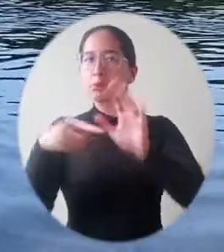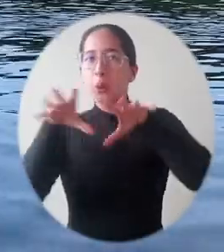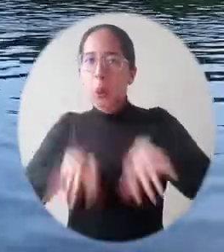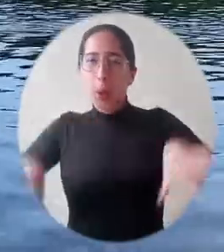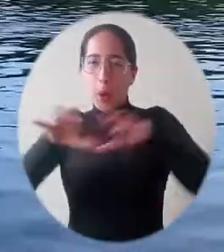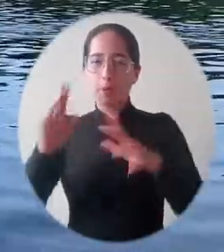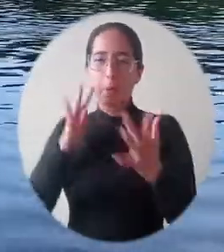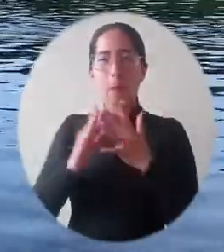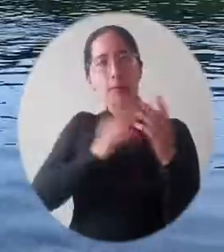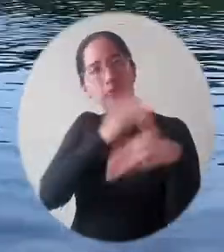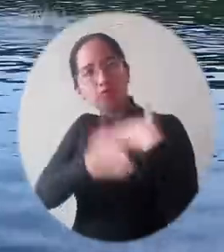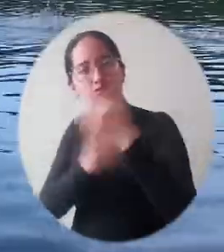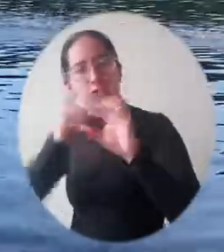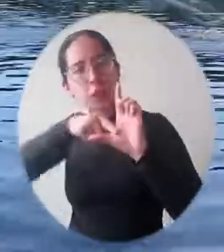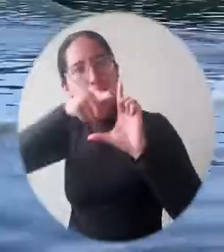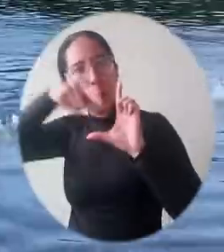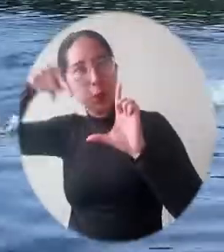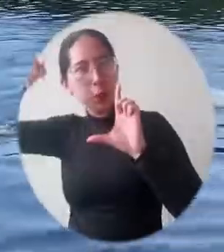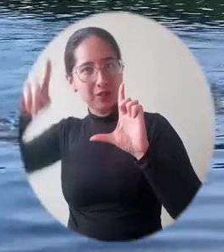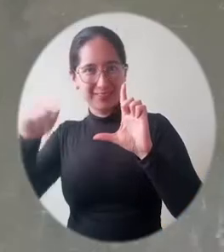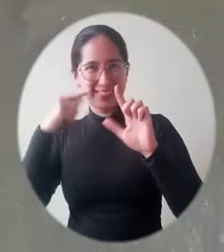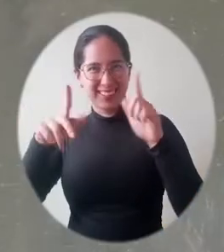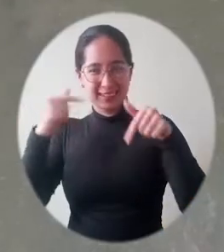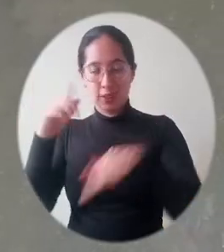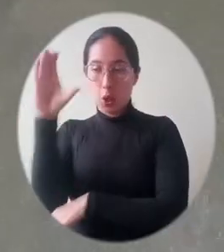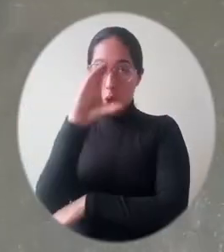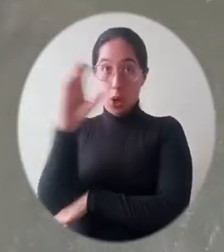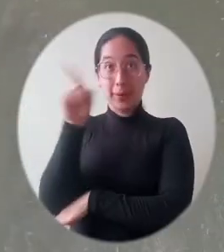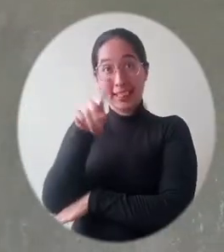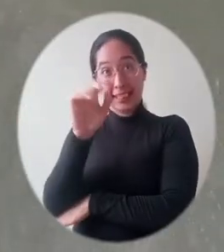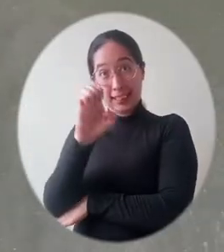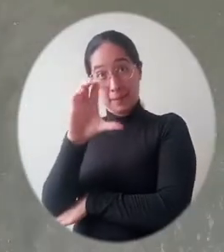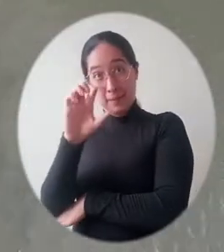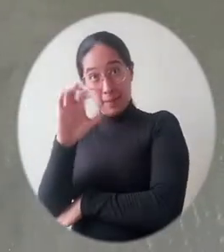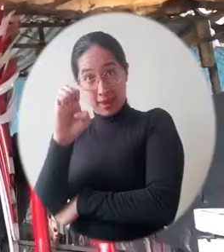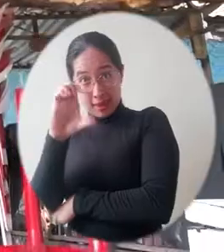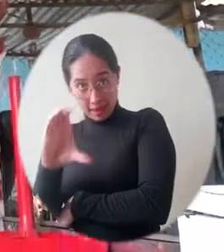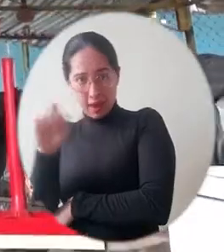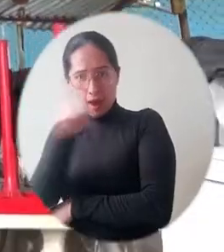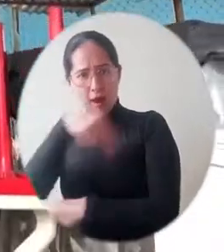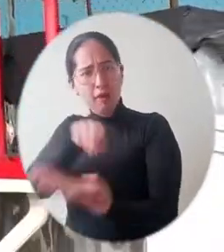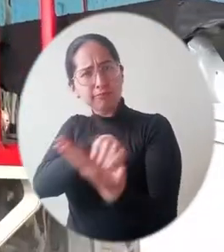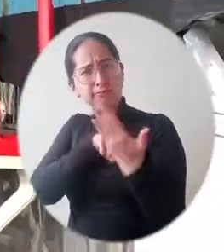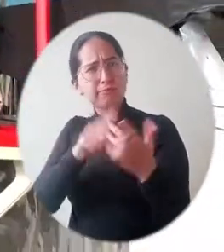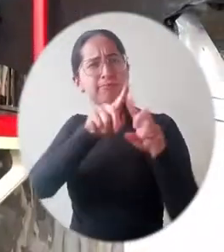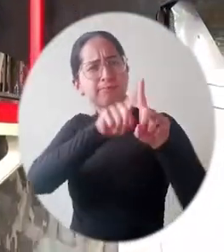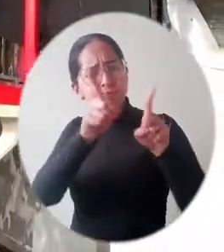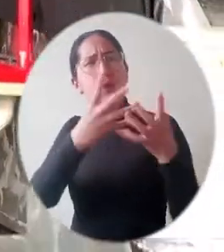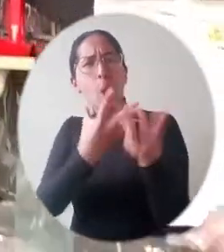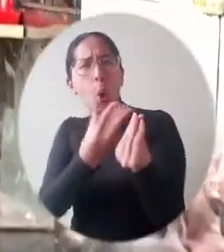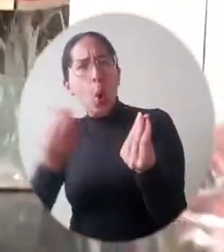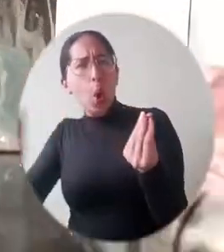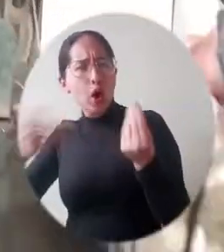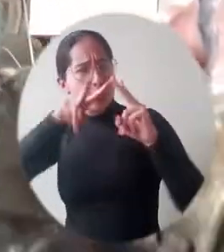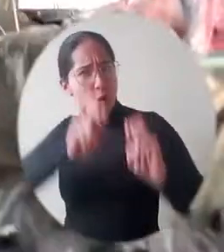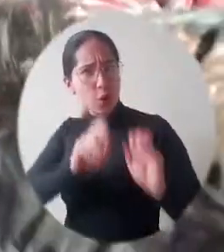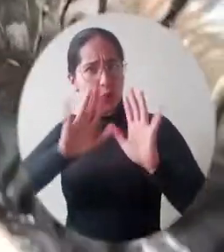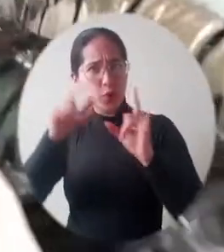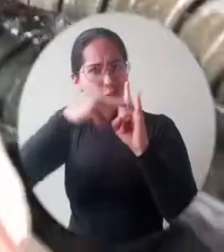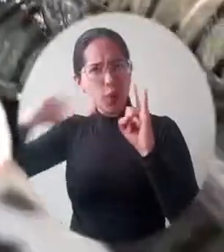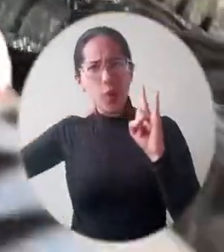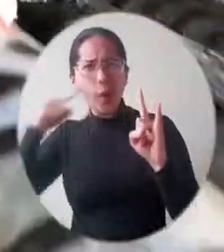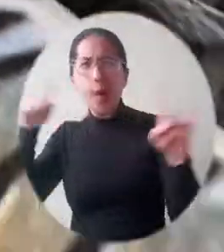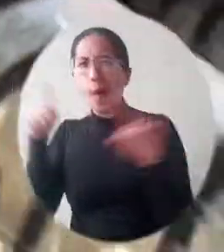desarrolló el Servicio Estadístico Pesquero Colombiano CPEC, donde participan activamente diversos grupos de investigación de la Alma Mater